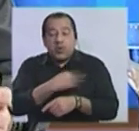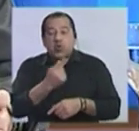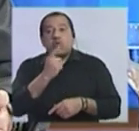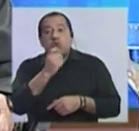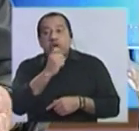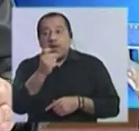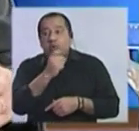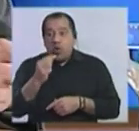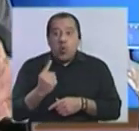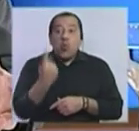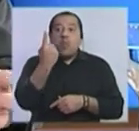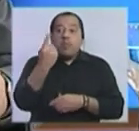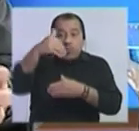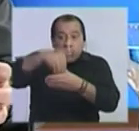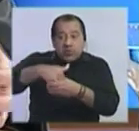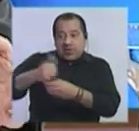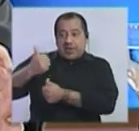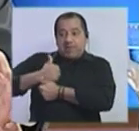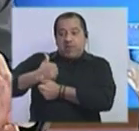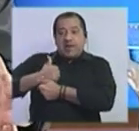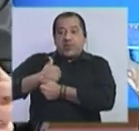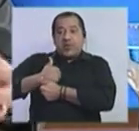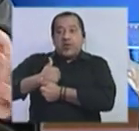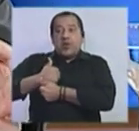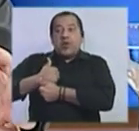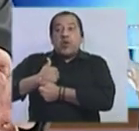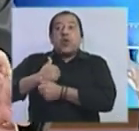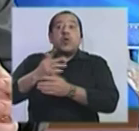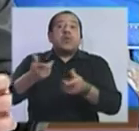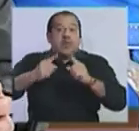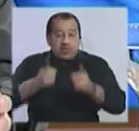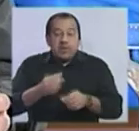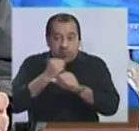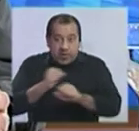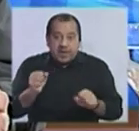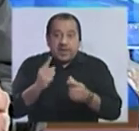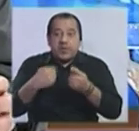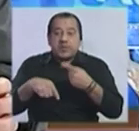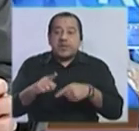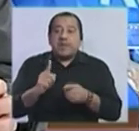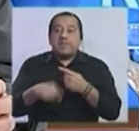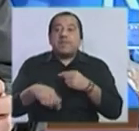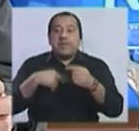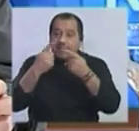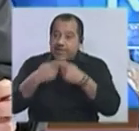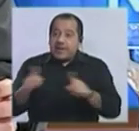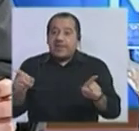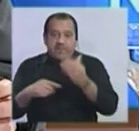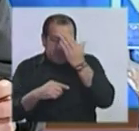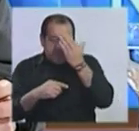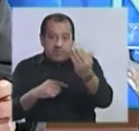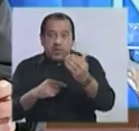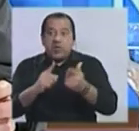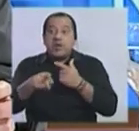un voto de Cabildo Abierto, suponiendo que Cabildo Abierto no se moviera en bloque, también podría ser distinto el Frente Amplio, ya